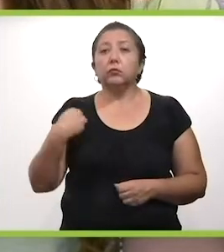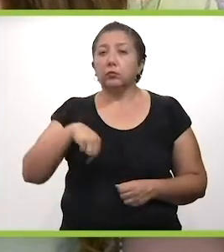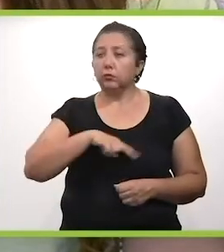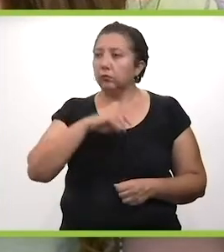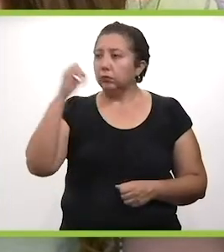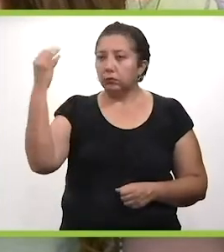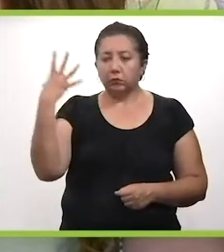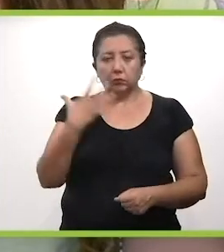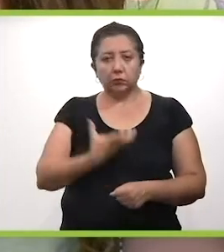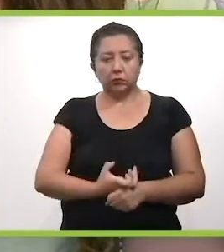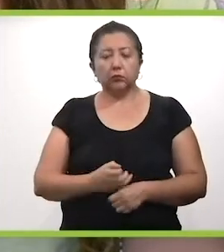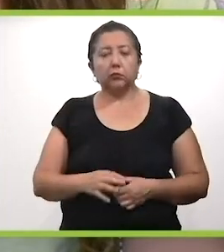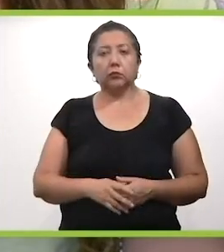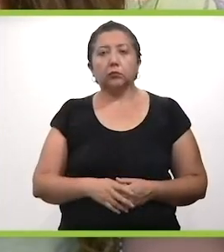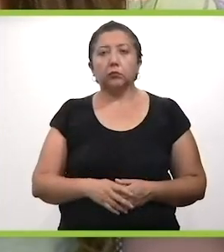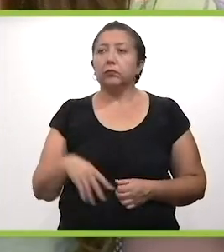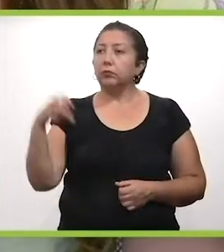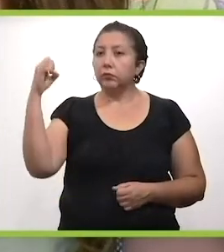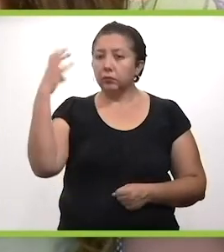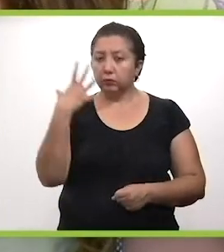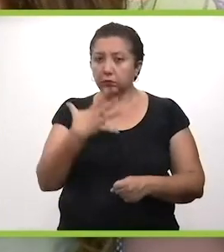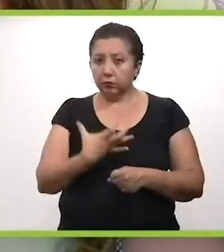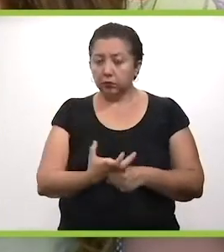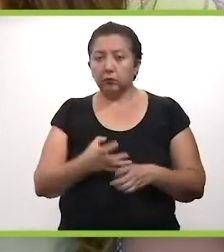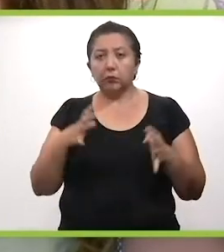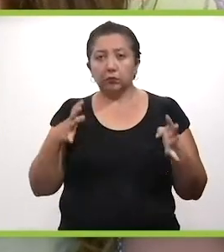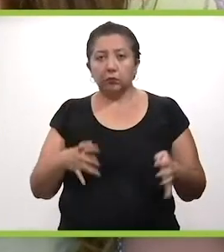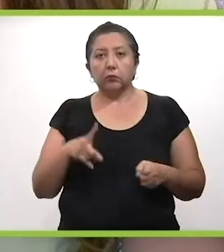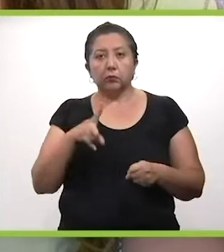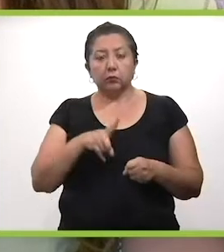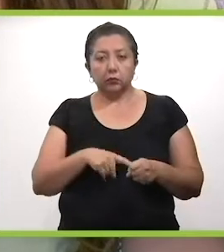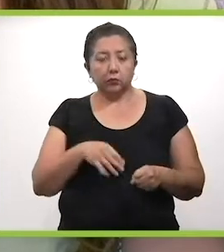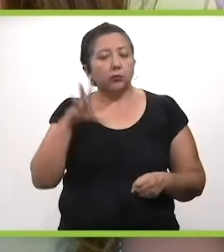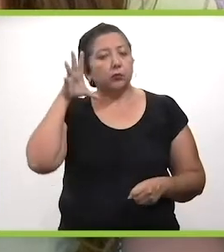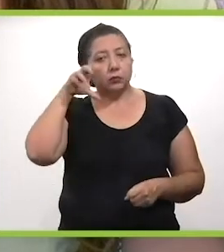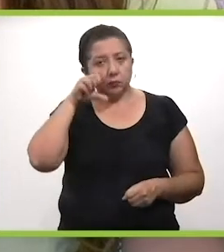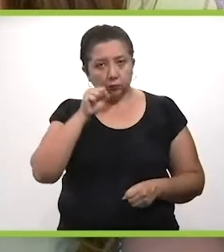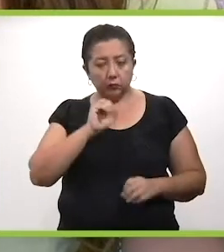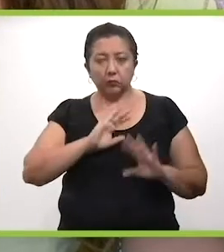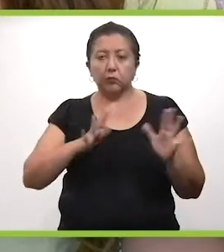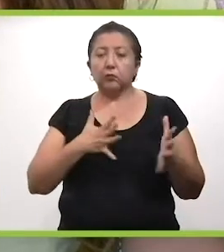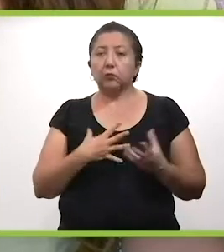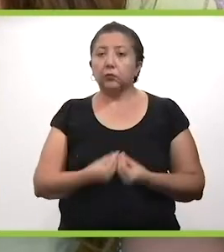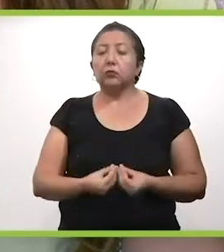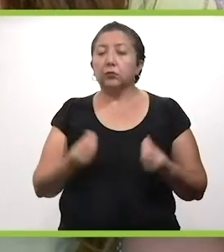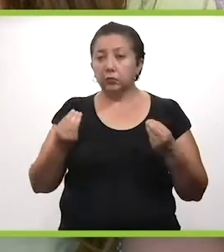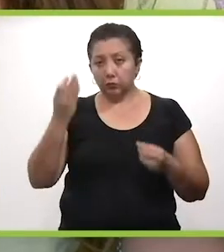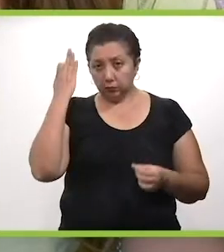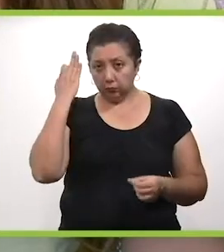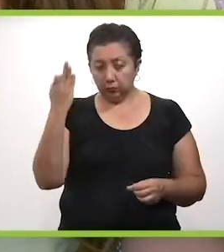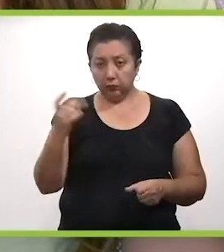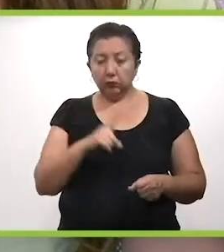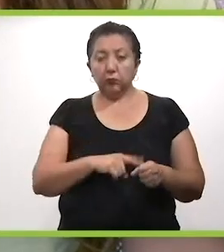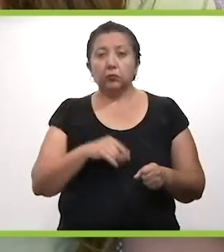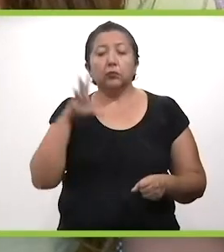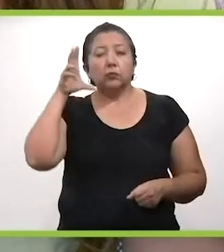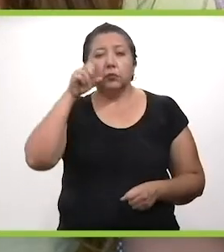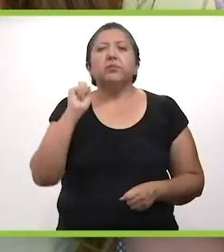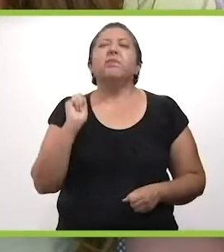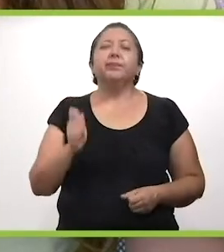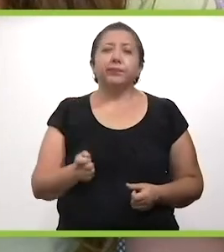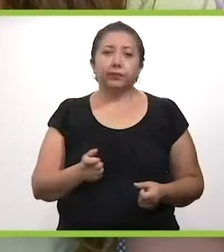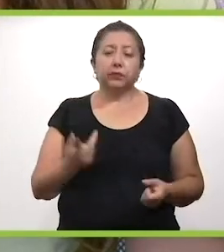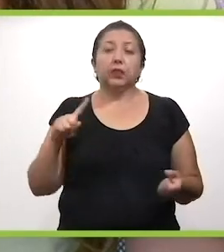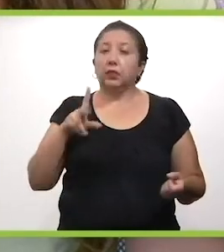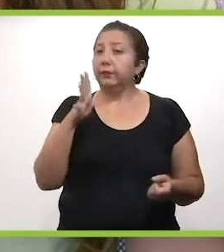indicadores, el de nuestro semáforo estatal. El semáforo estatal se encuentra en color naranja, ya llevamos bastante tiempo en color